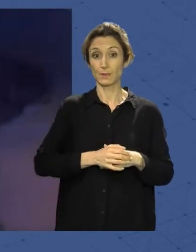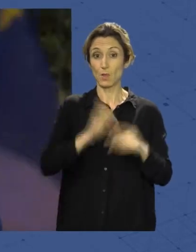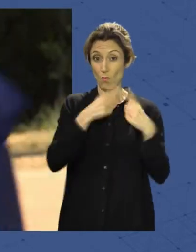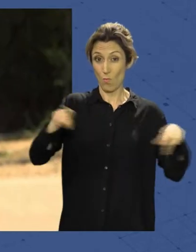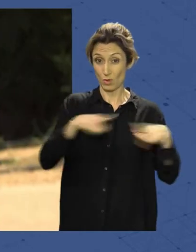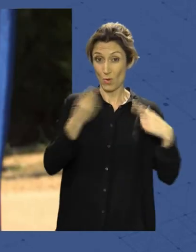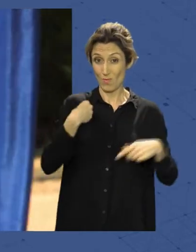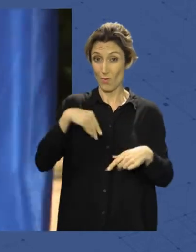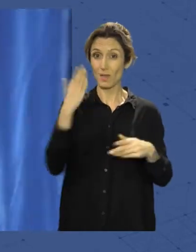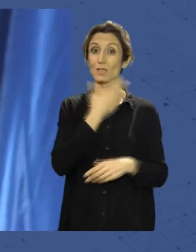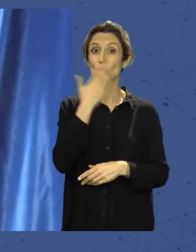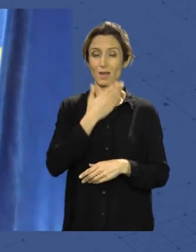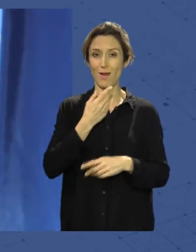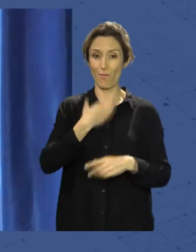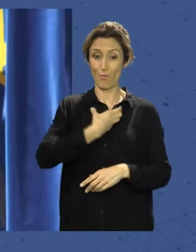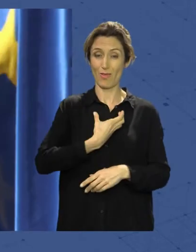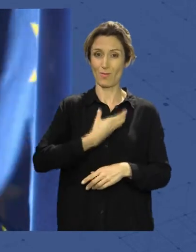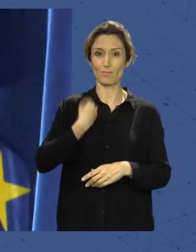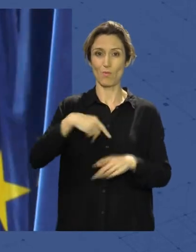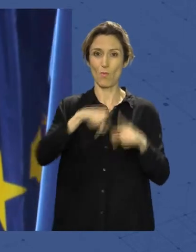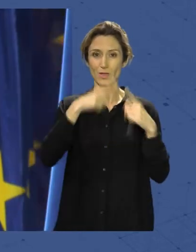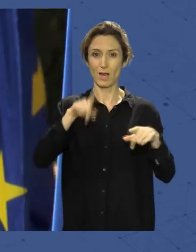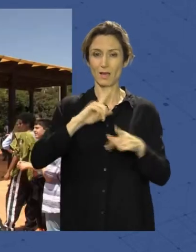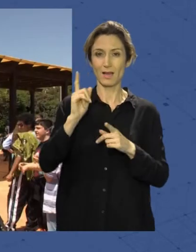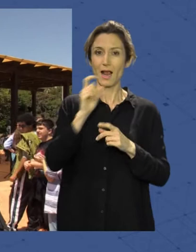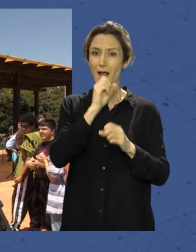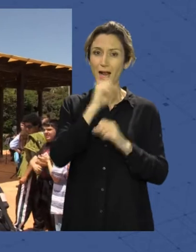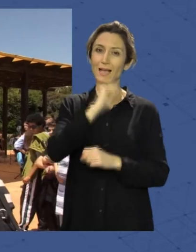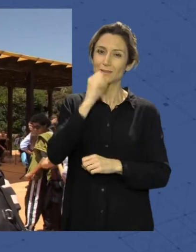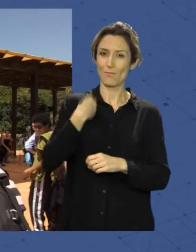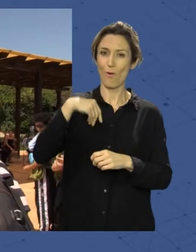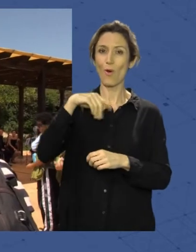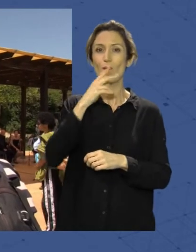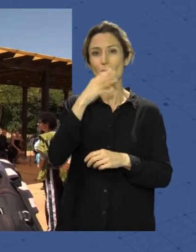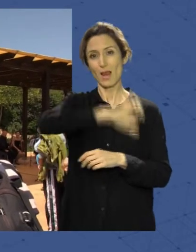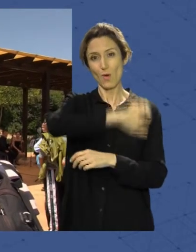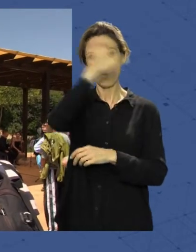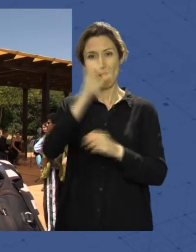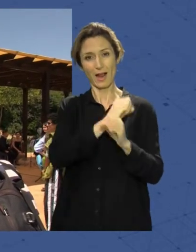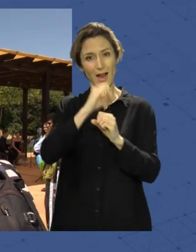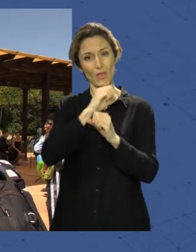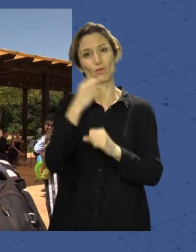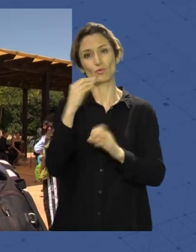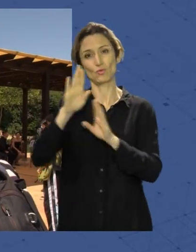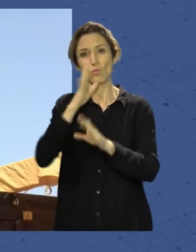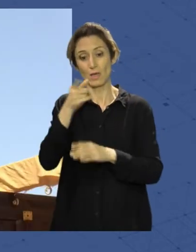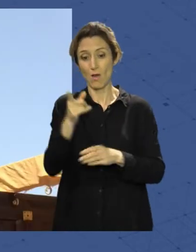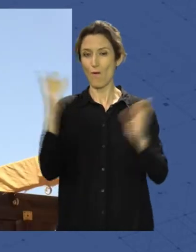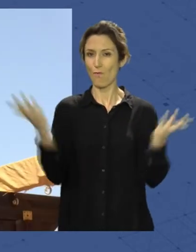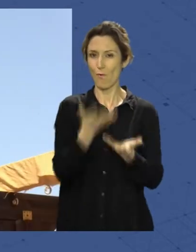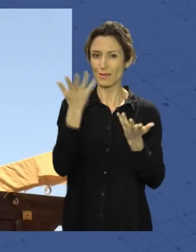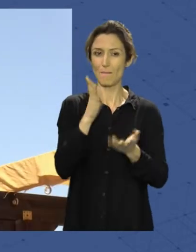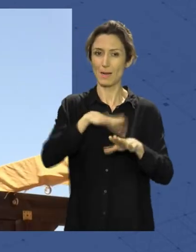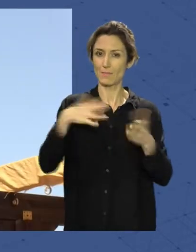Música han interpretado el himno de la Unión Europea en el izado de bandera. Con este tipo de actividades se fomenta la participación ciudadana